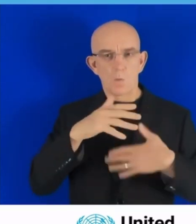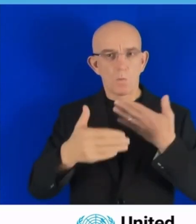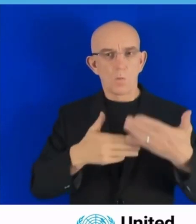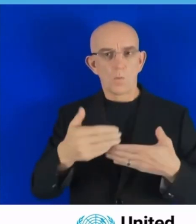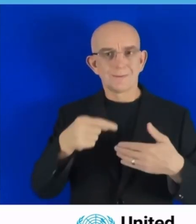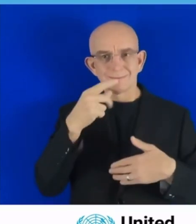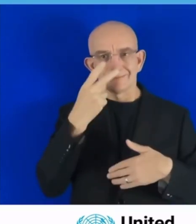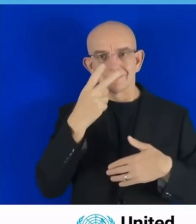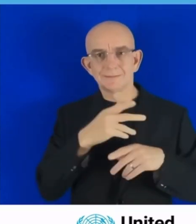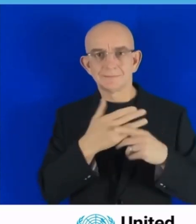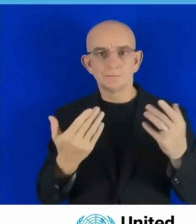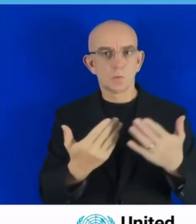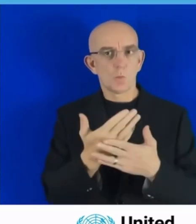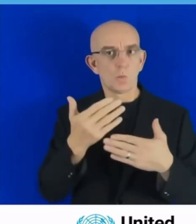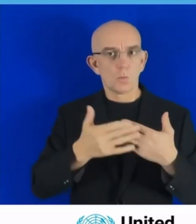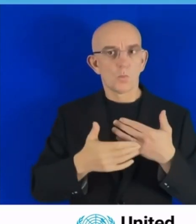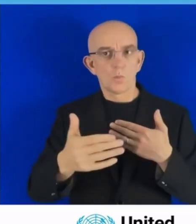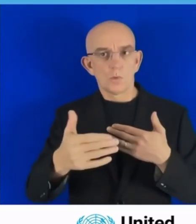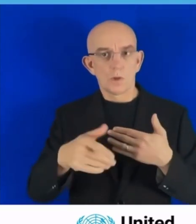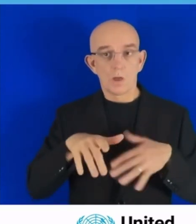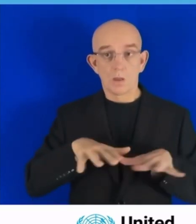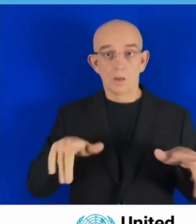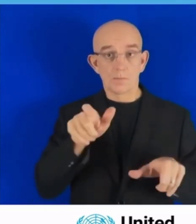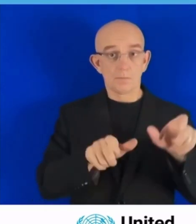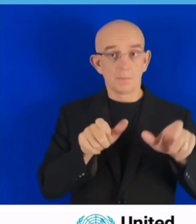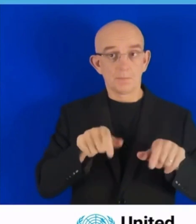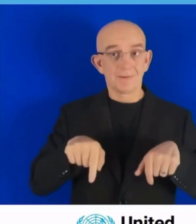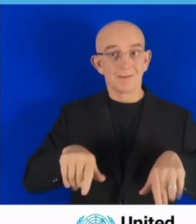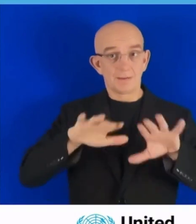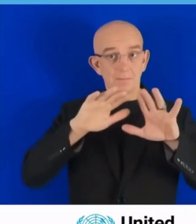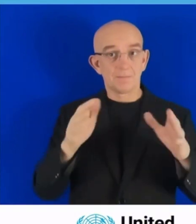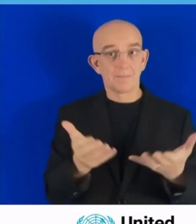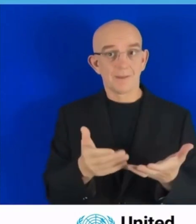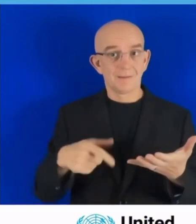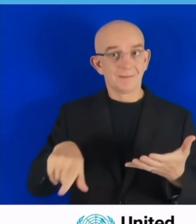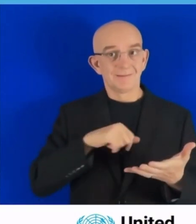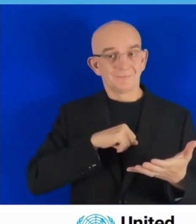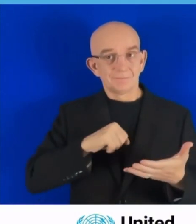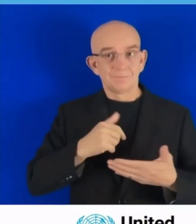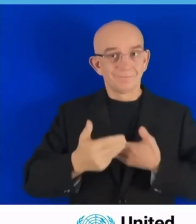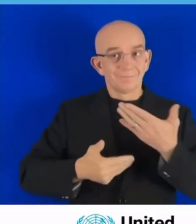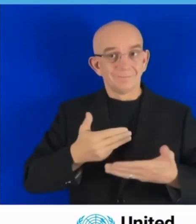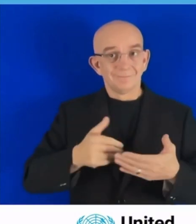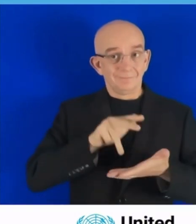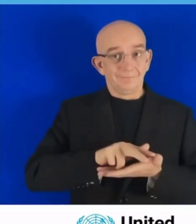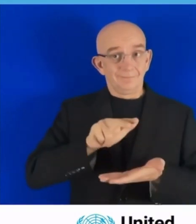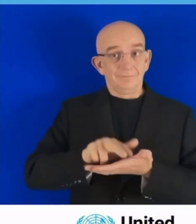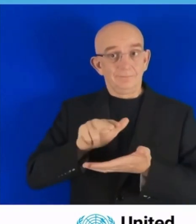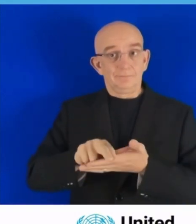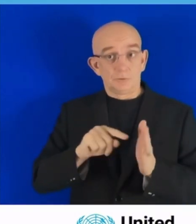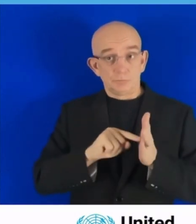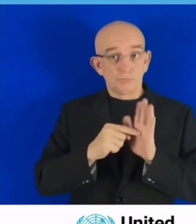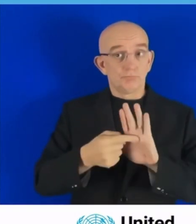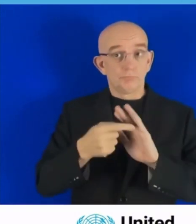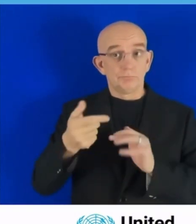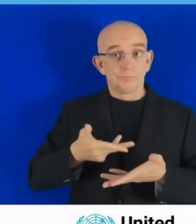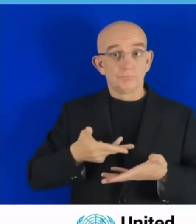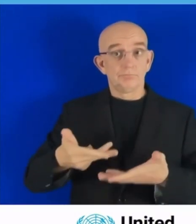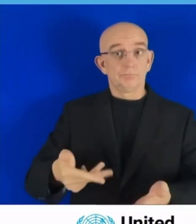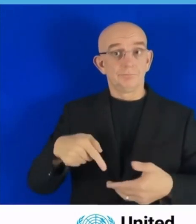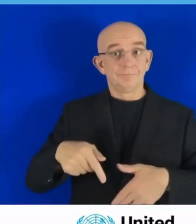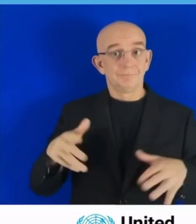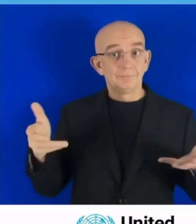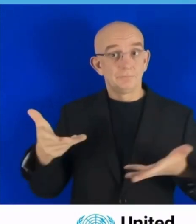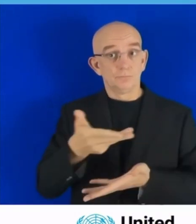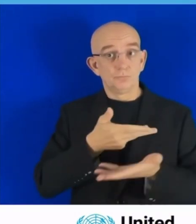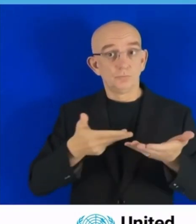eco de la invitación a esta cumbre convocada por el Secretario Guterres para trascender el qué hacer y concentrarnos en